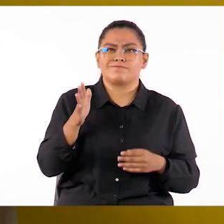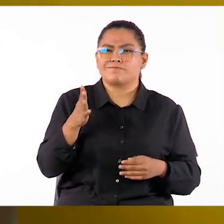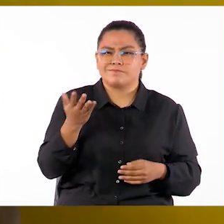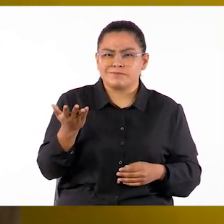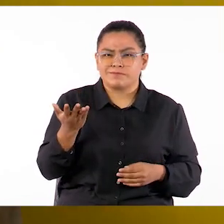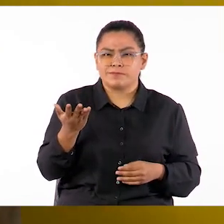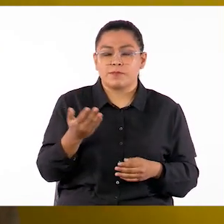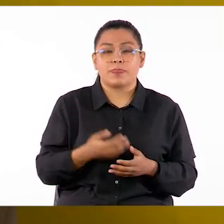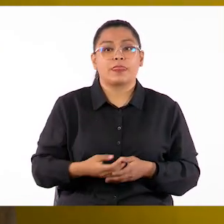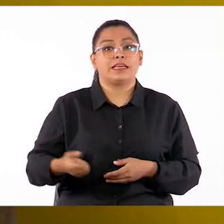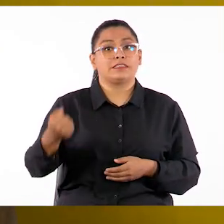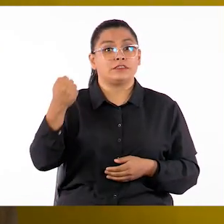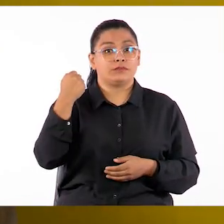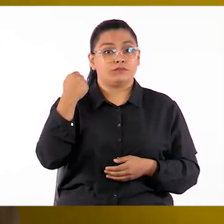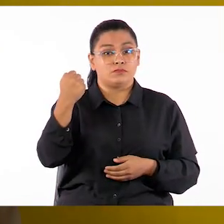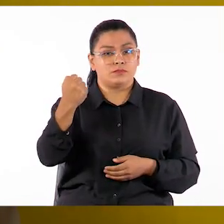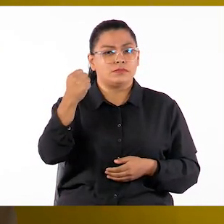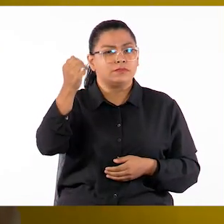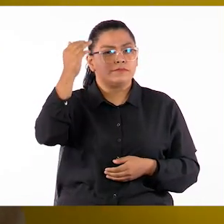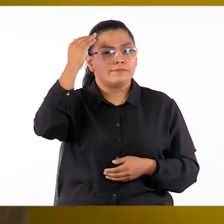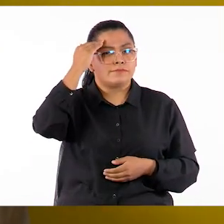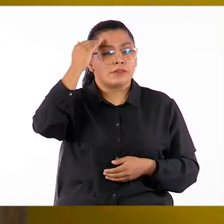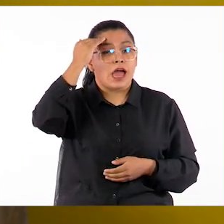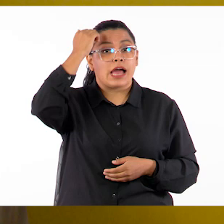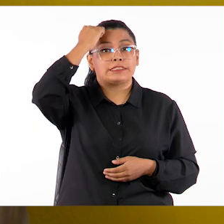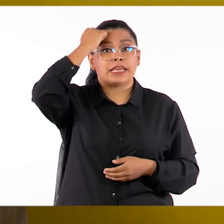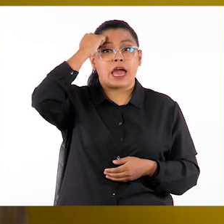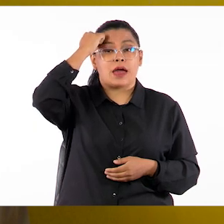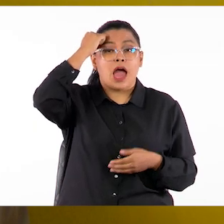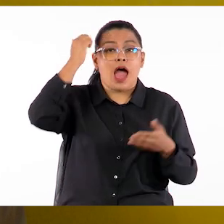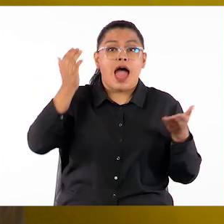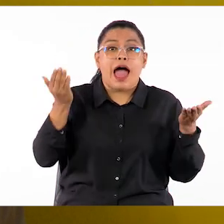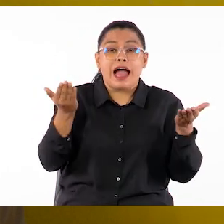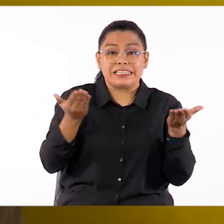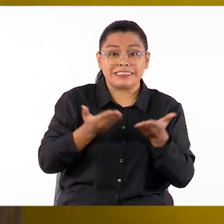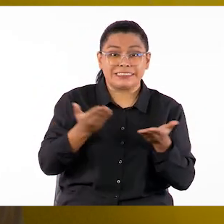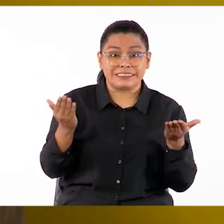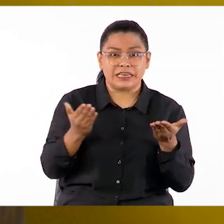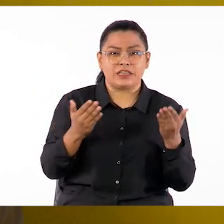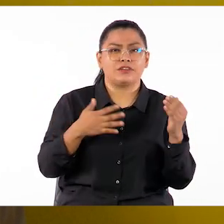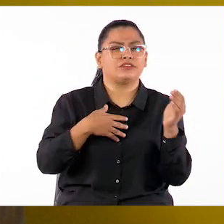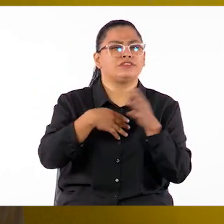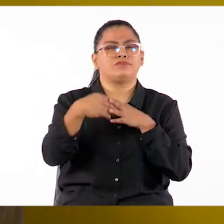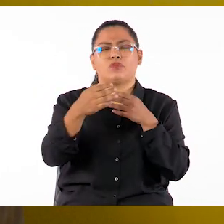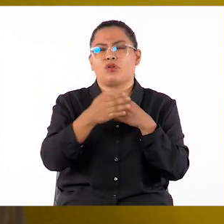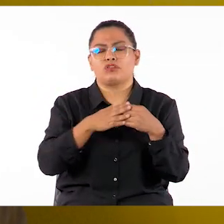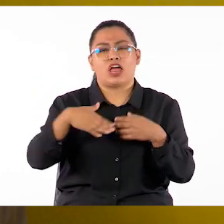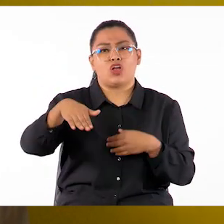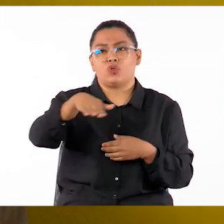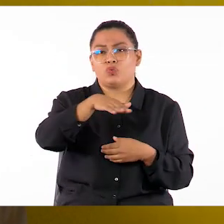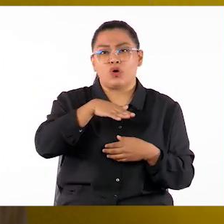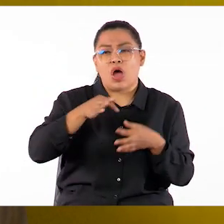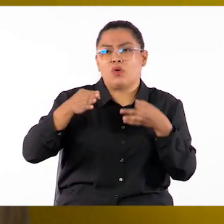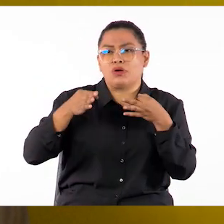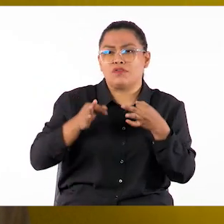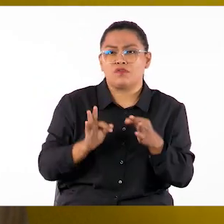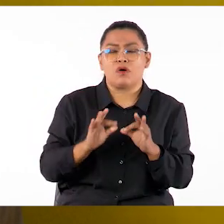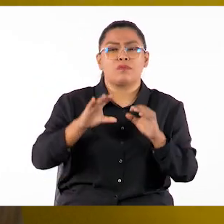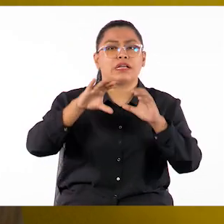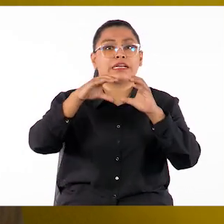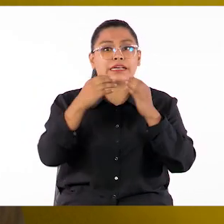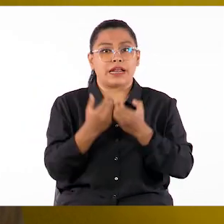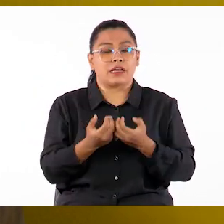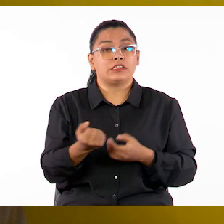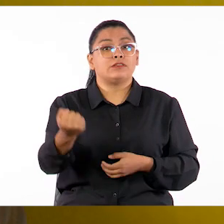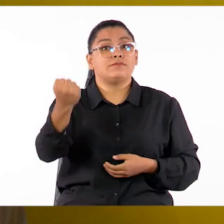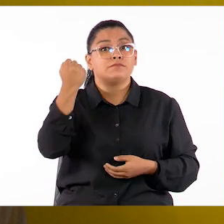Es importante reconocer que se aprende haciendo. Independientemente del escenario que utilicemos, lo que debemos tomar en